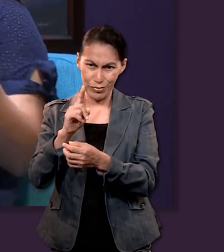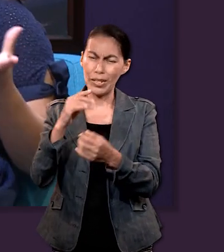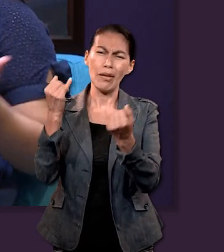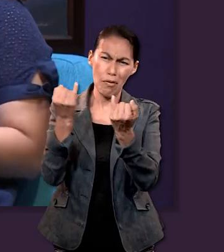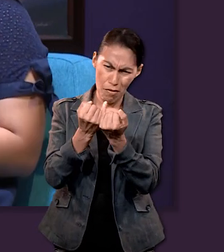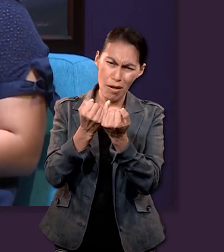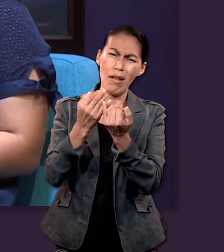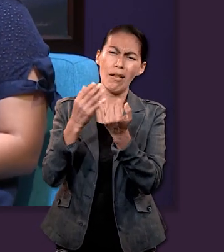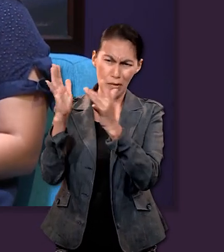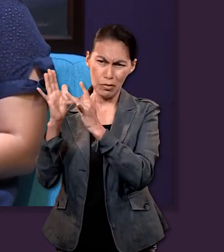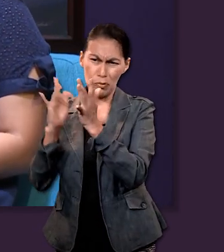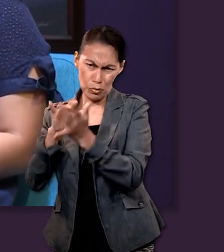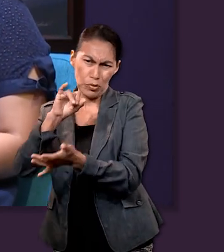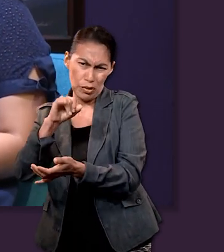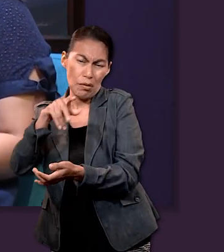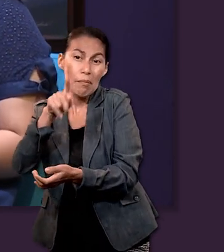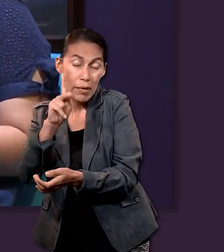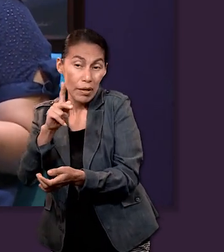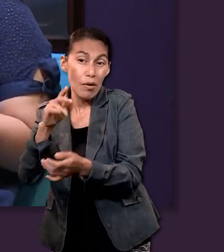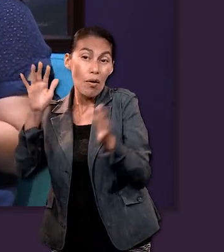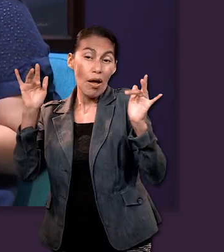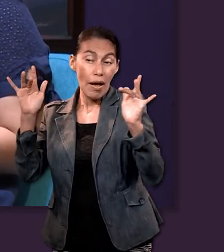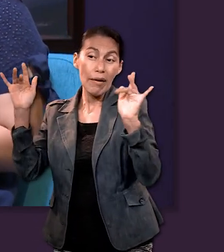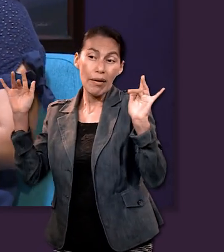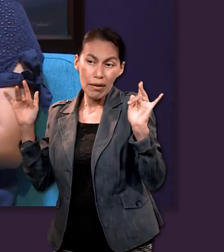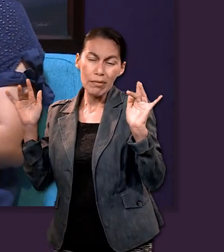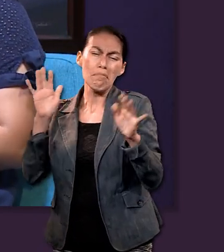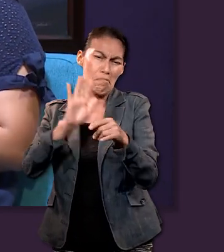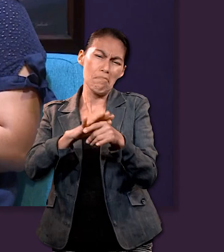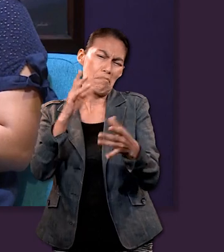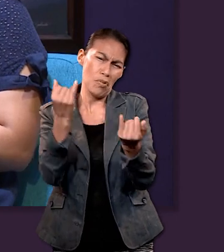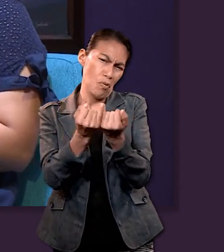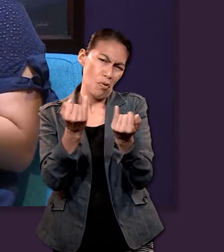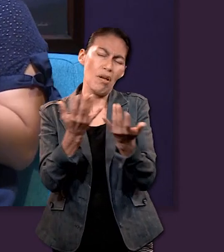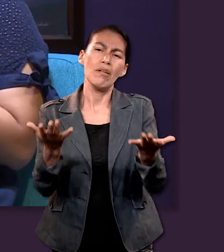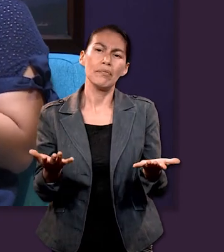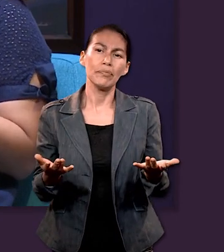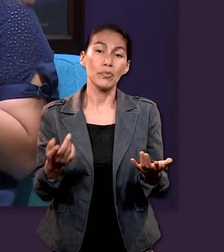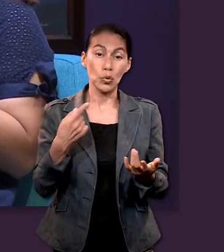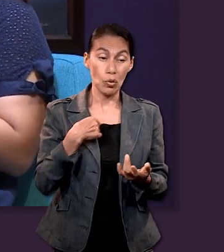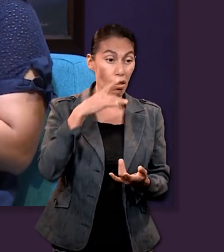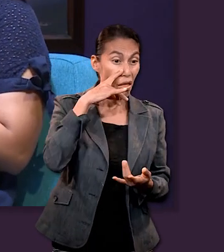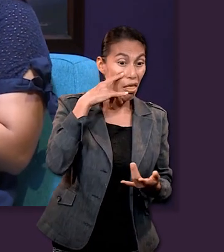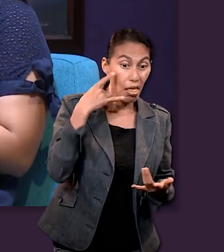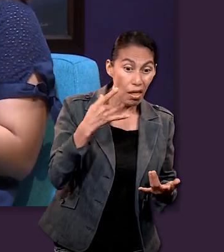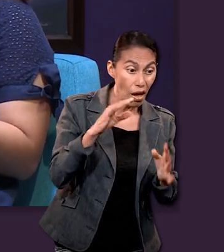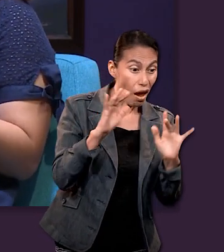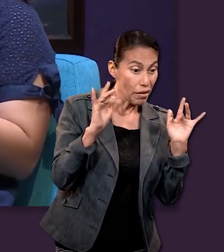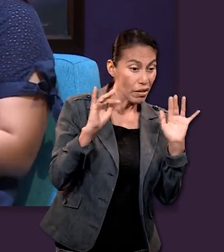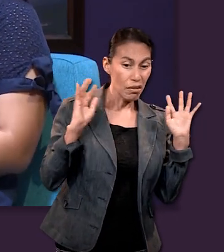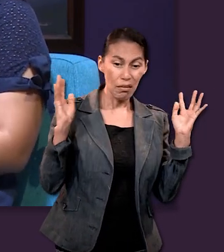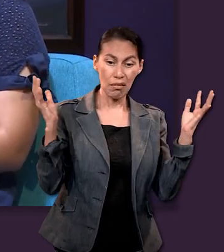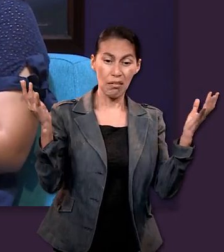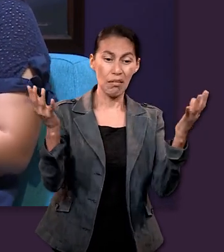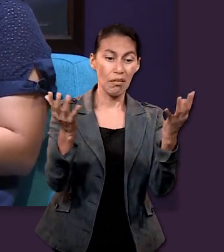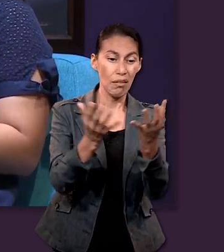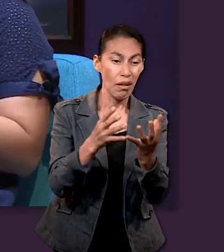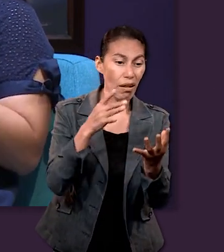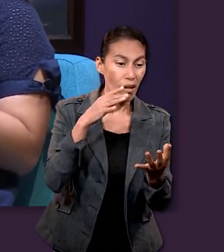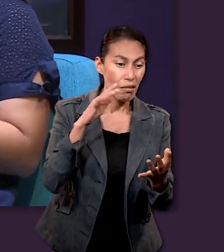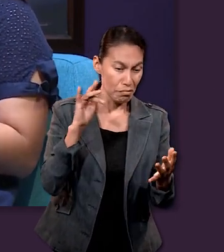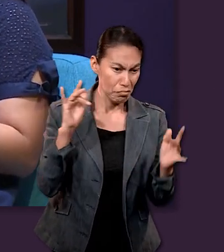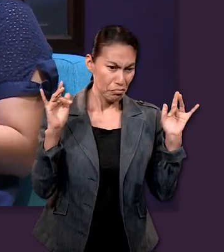el cuerpo celestial está trabajando para que eso pase. Tal vez nosotros, como decía la lección, no vemos a los ángeles,